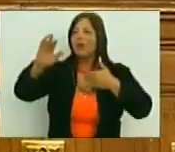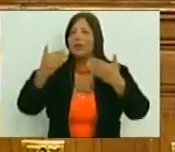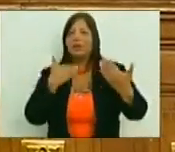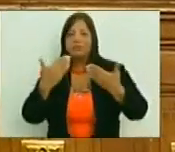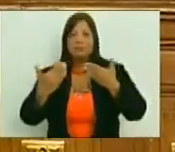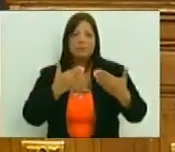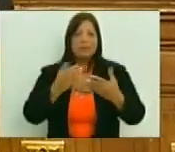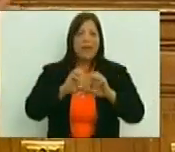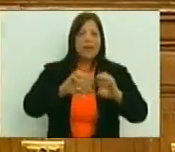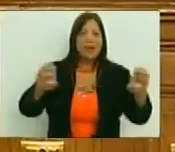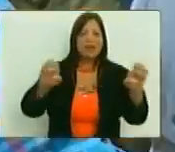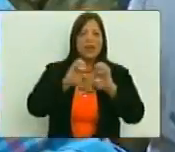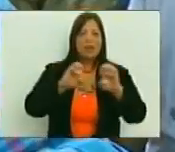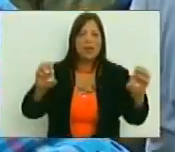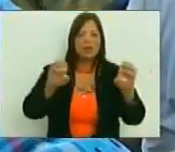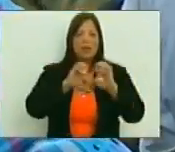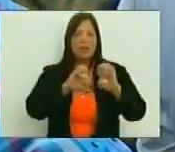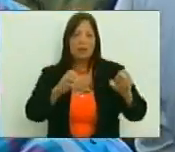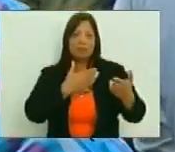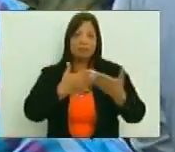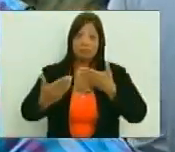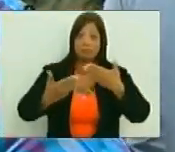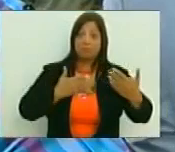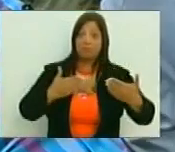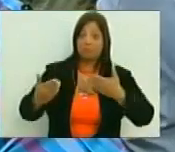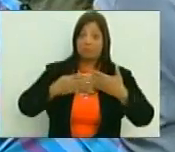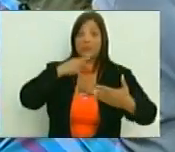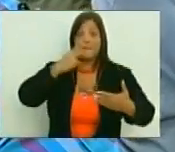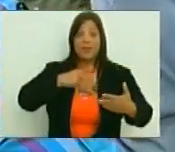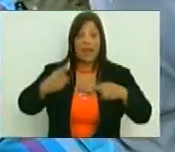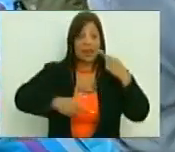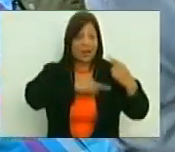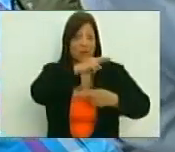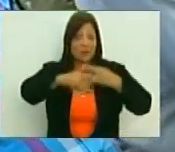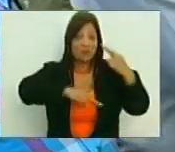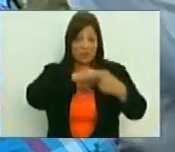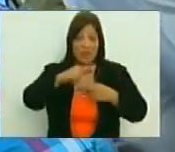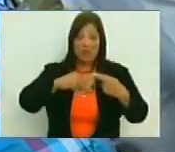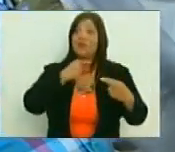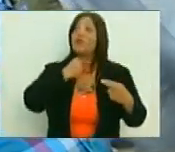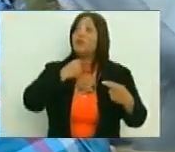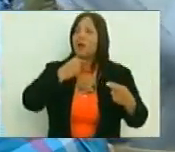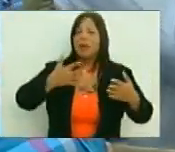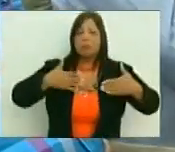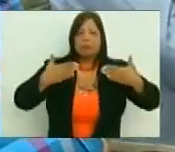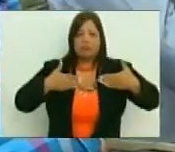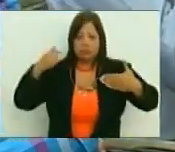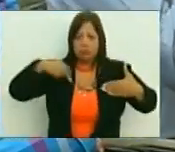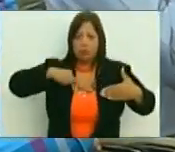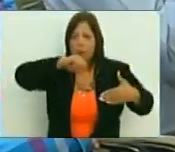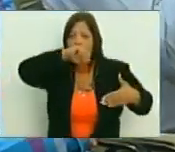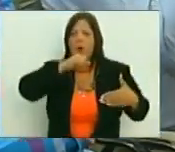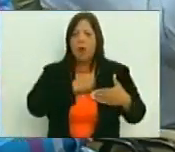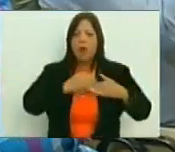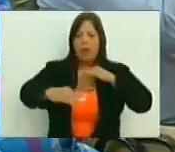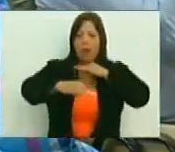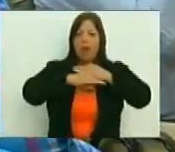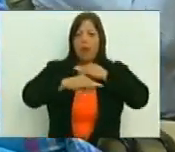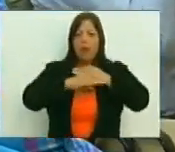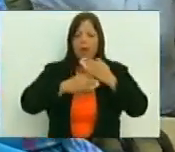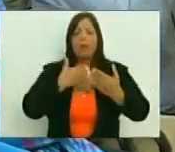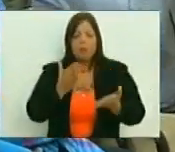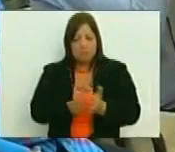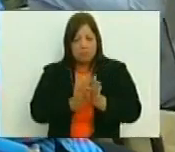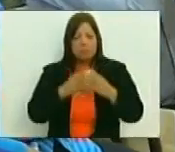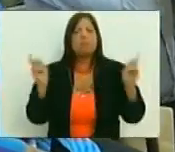cuándo? Lo cortés no quita lo valiente. Y si somos realmente revolucionarios y nos actamos de decir que estamos entre iguales y somos solidarios,